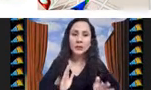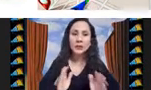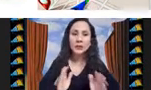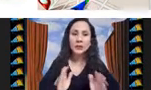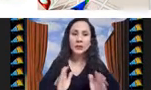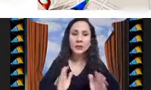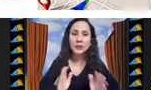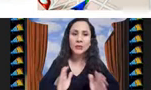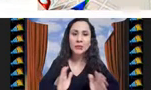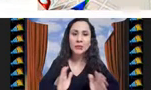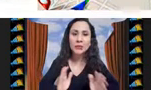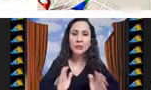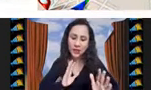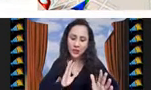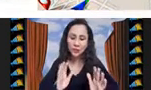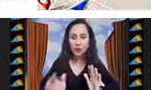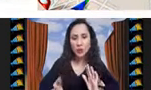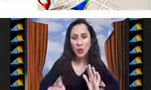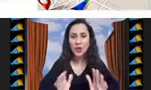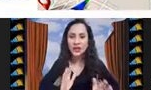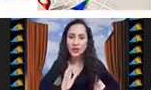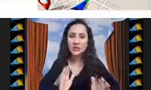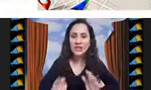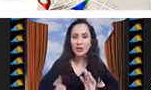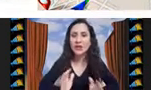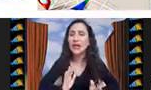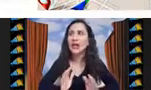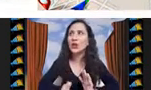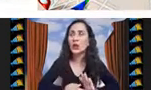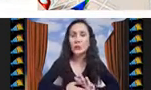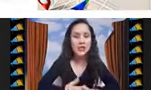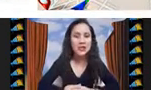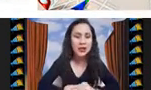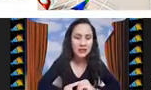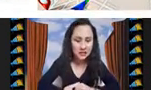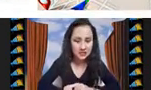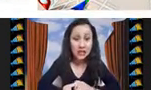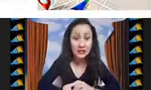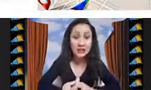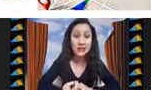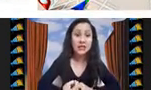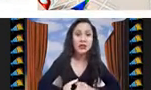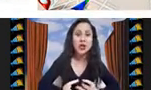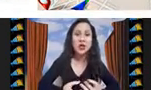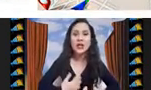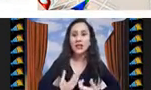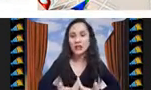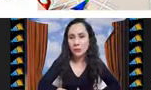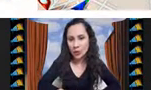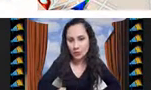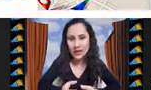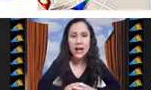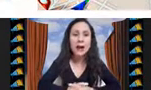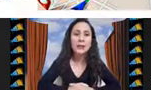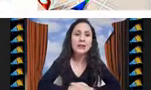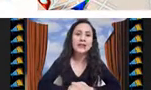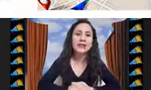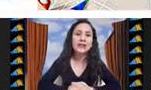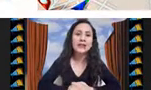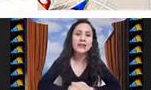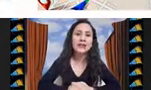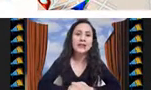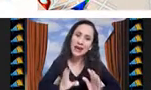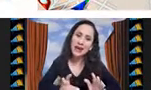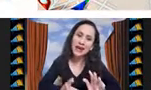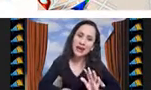problemas de optimización, entonces podemos un poco irlos clasificando, dependiendo de estas características, ¿no?, del tipo de variables,